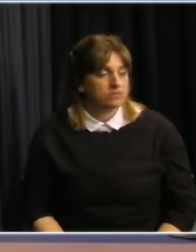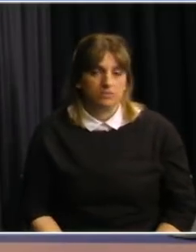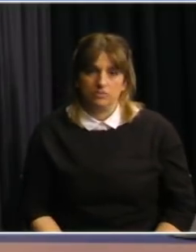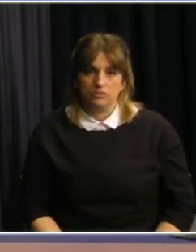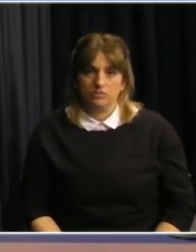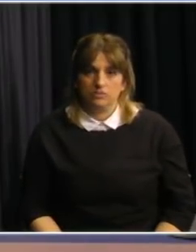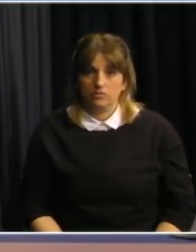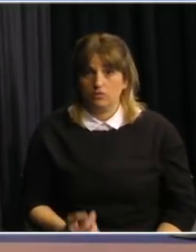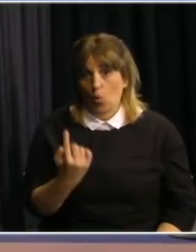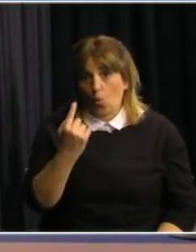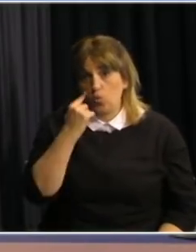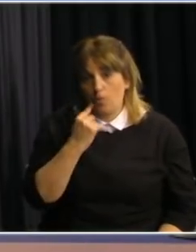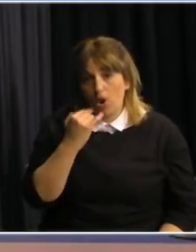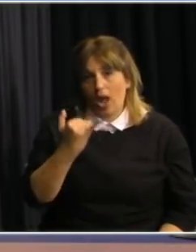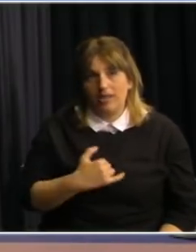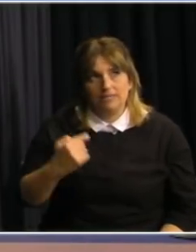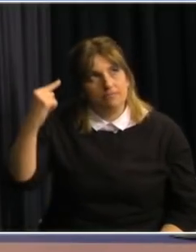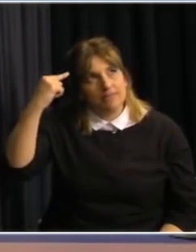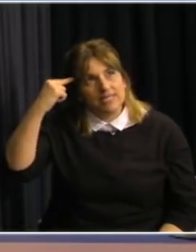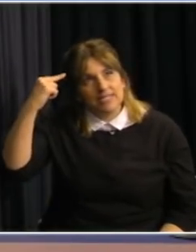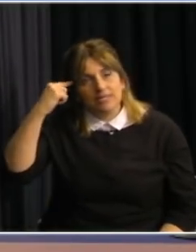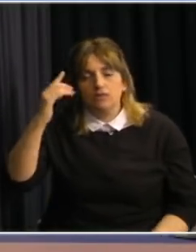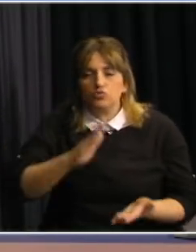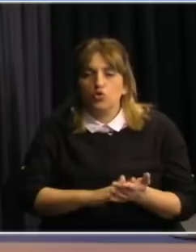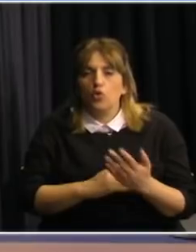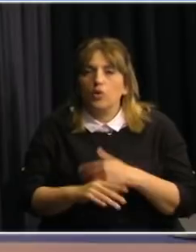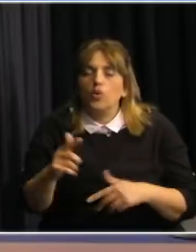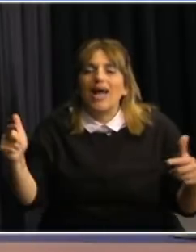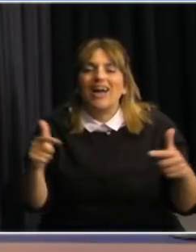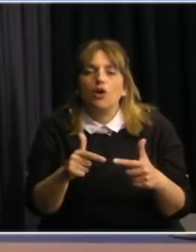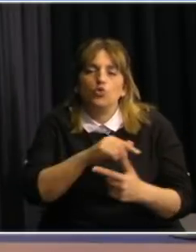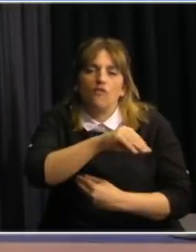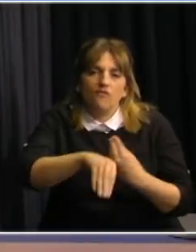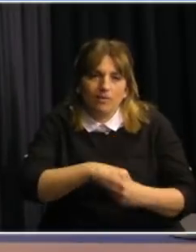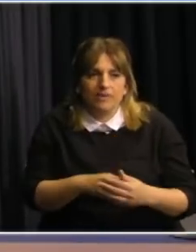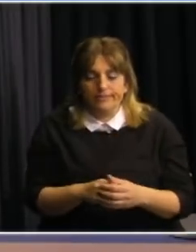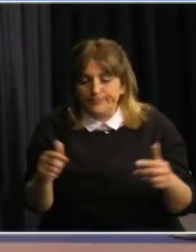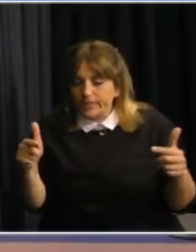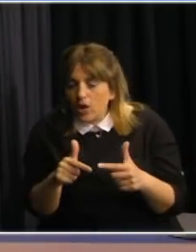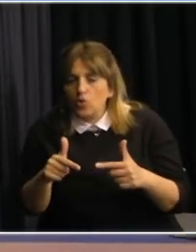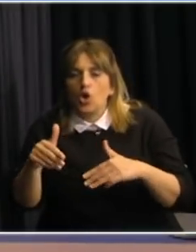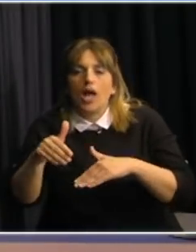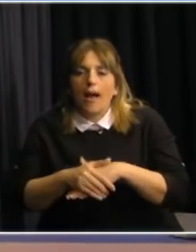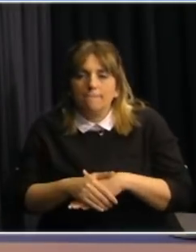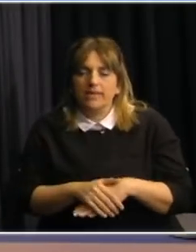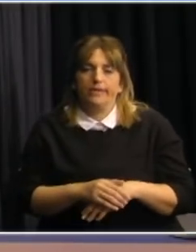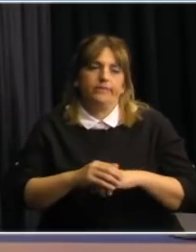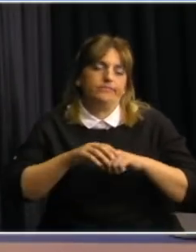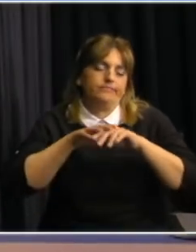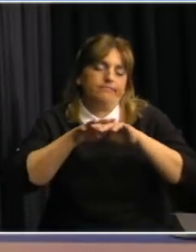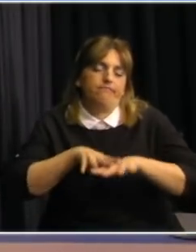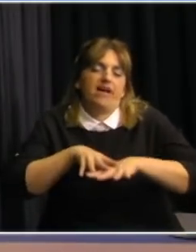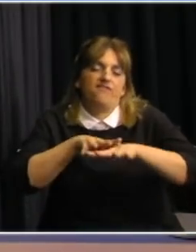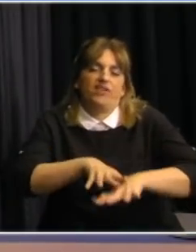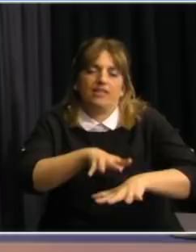uno tiene números en la cabeza en cuanto a lo que puede ser una reunión familiar una reunión de un grupo de amigos una manifestación